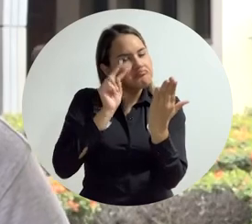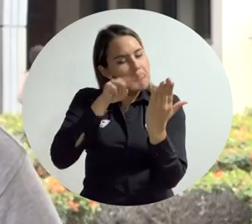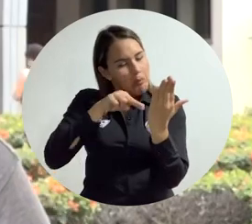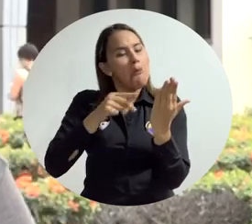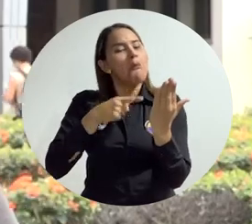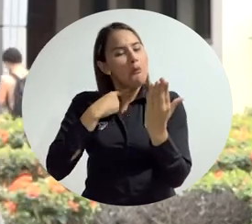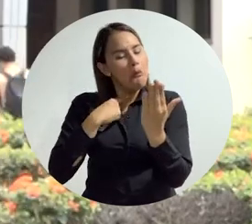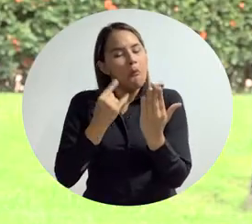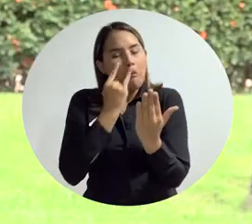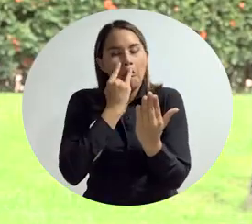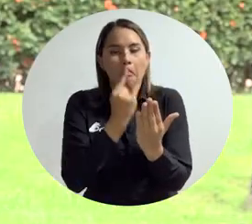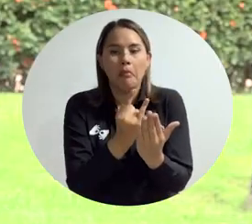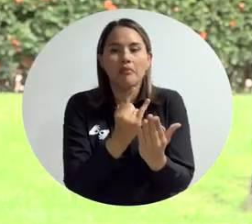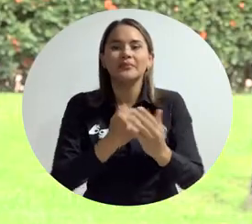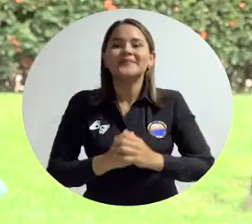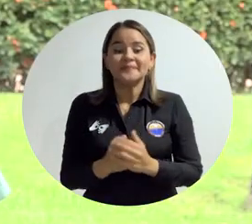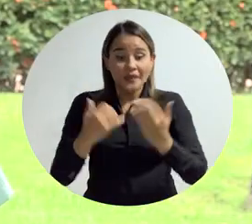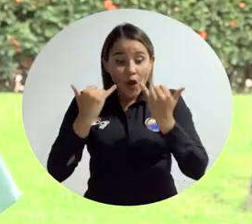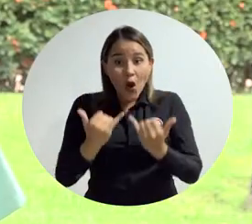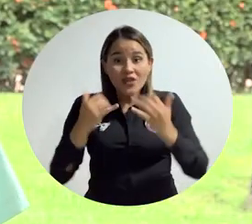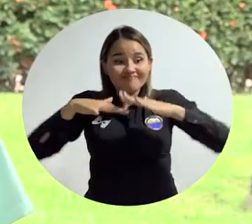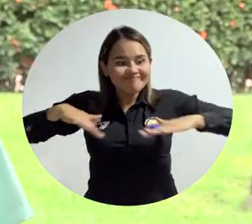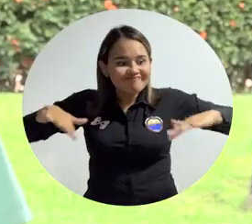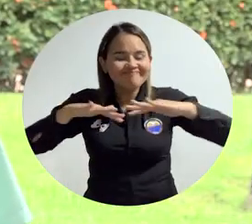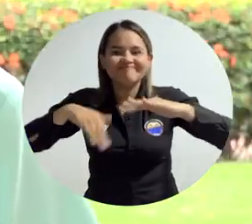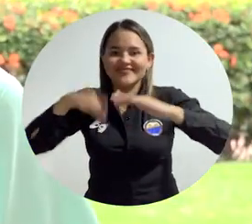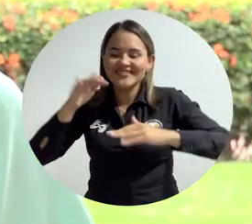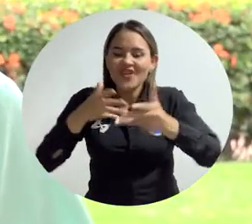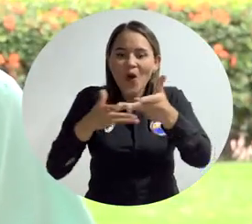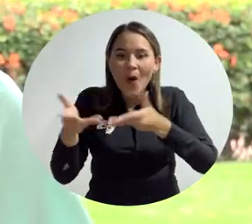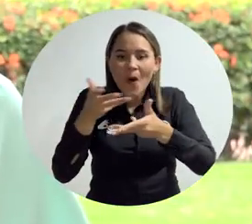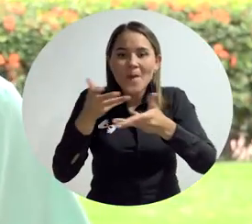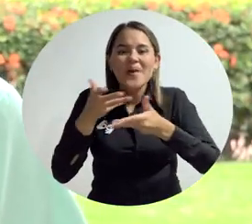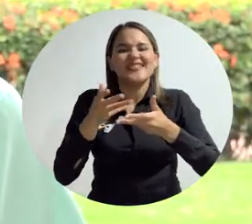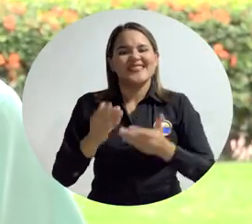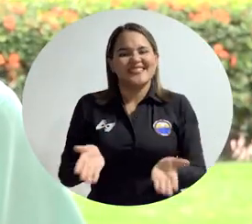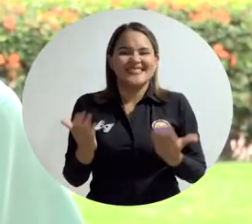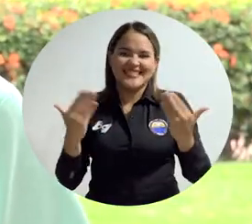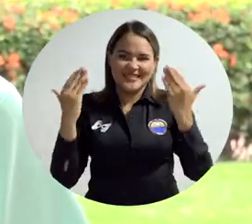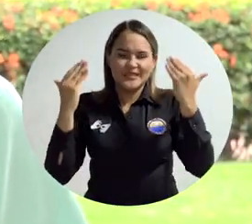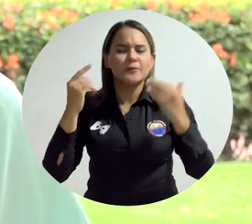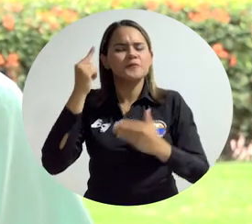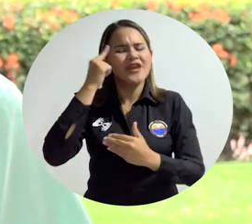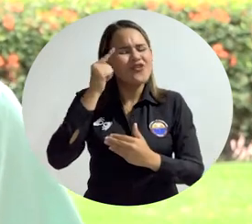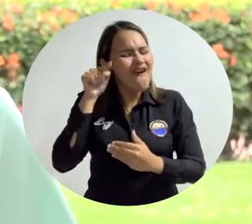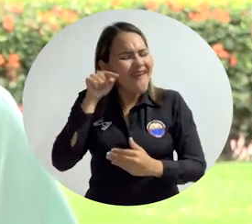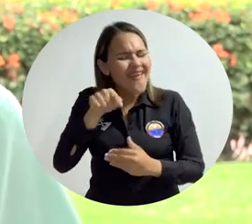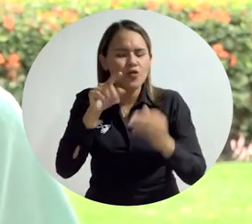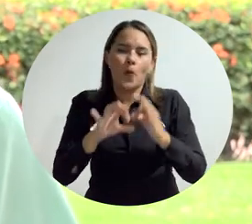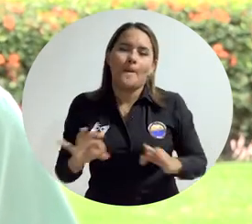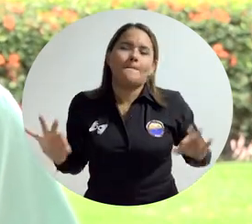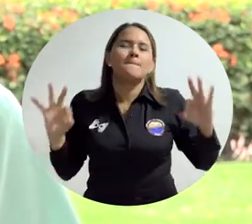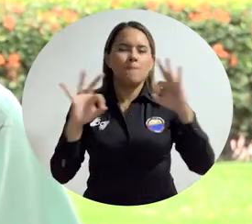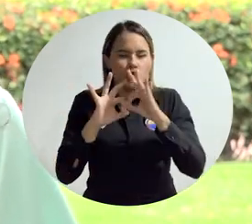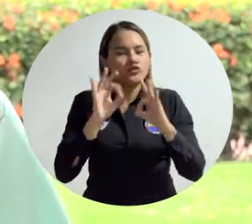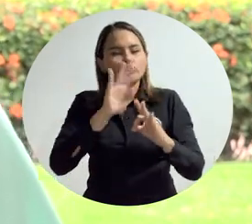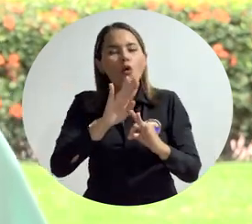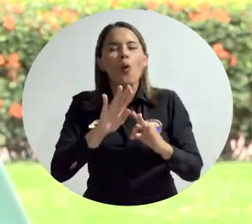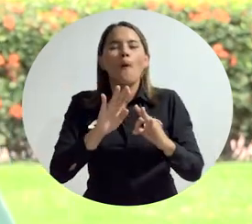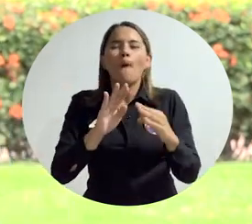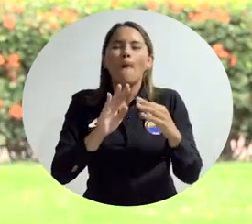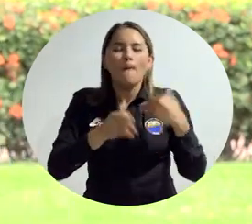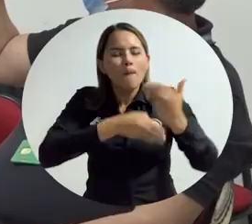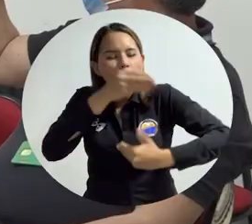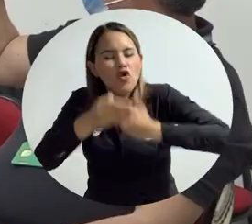que son agradables. El espacio ha sido muy significativo, creo que la integración siempre ha sido parte esencial para desarrollar